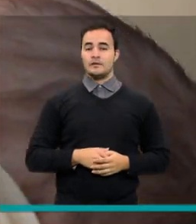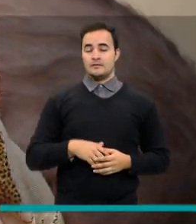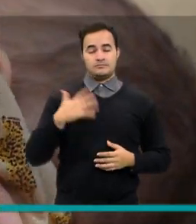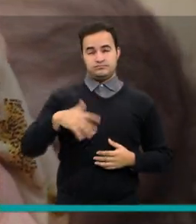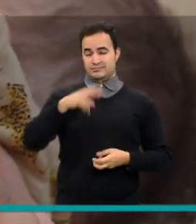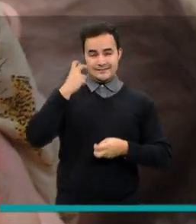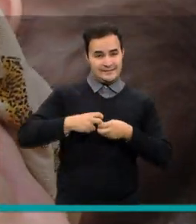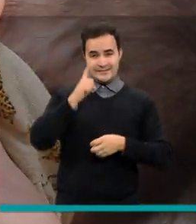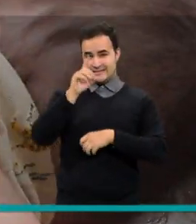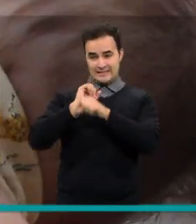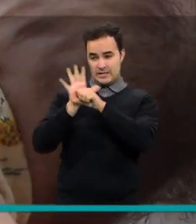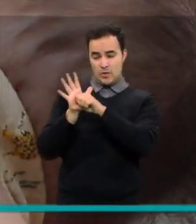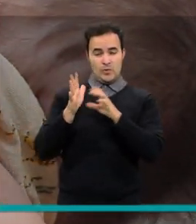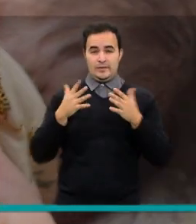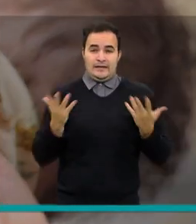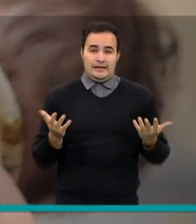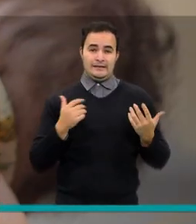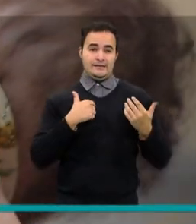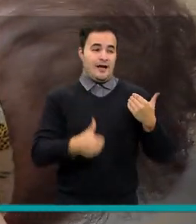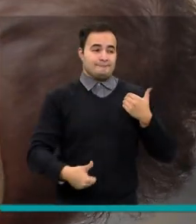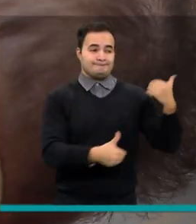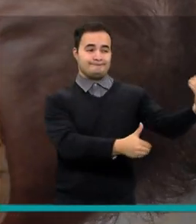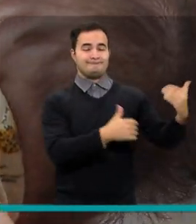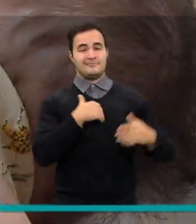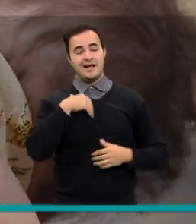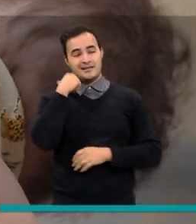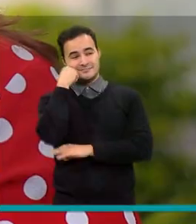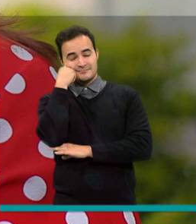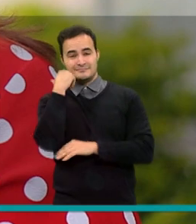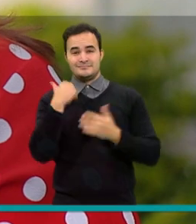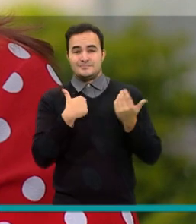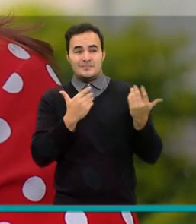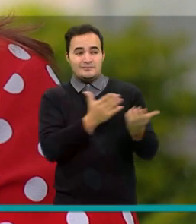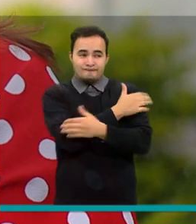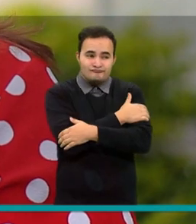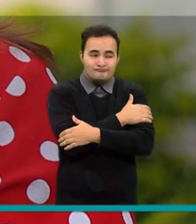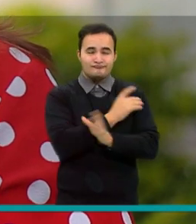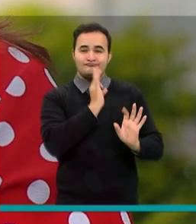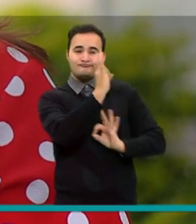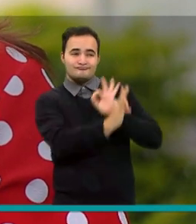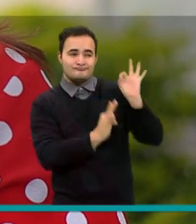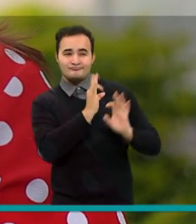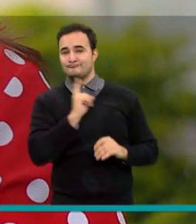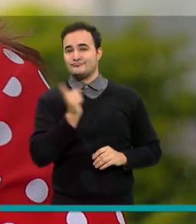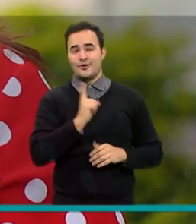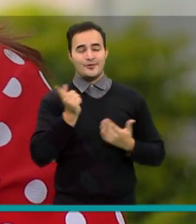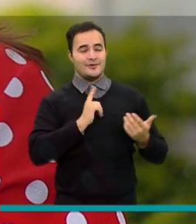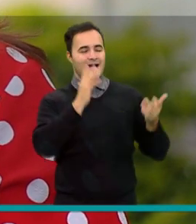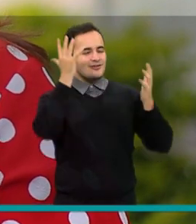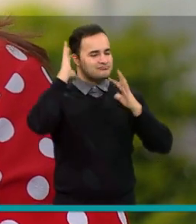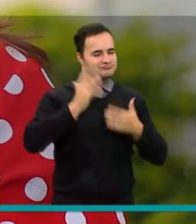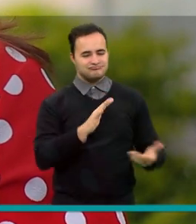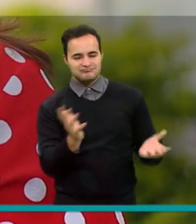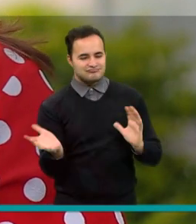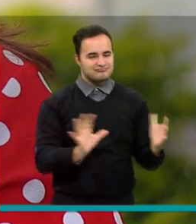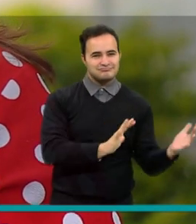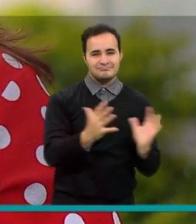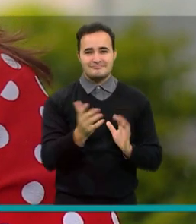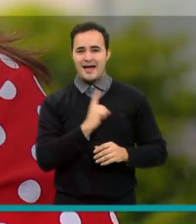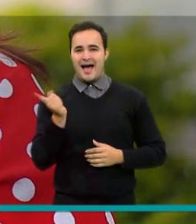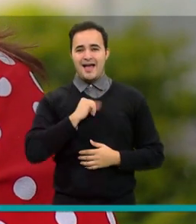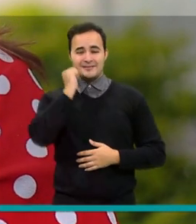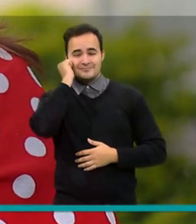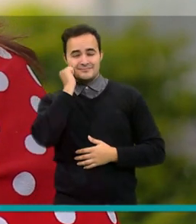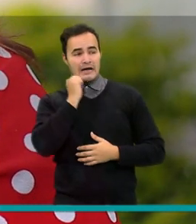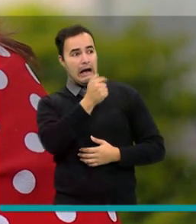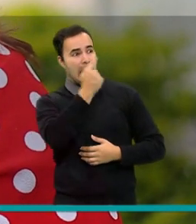Lo más difícil del COVID fue no poder estar con mi bebé, no poder abrazarlo, cuidarlo, no poder bañarlo, sentir que estaba